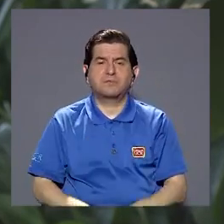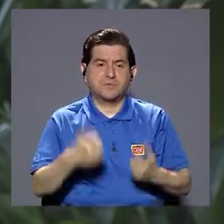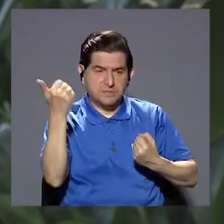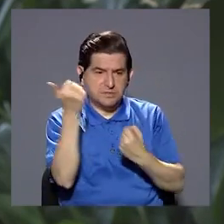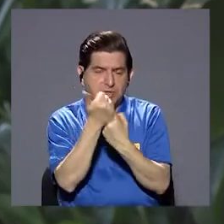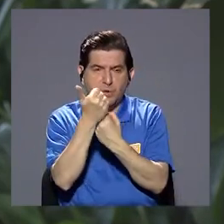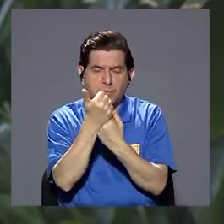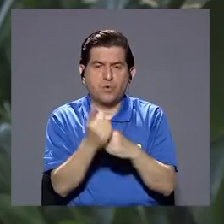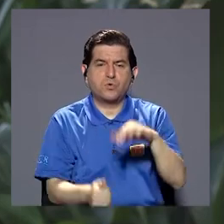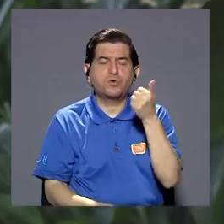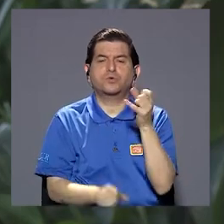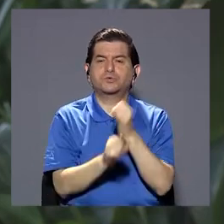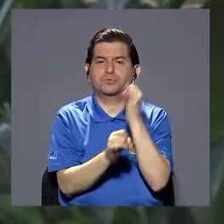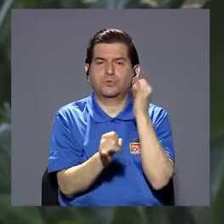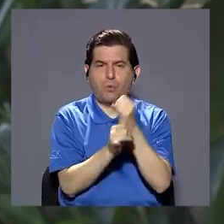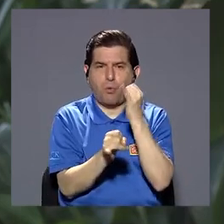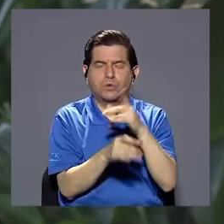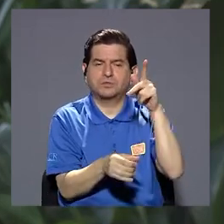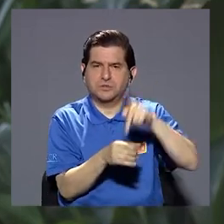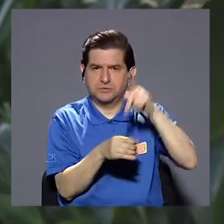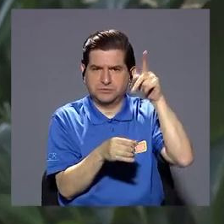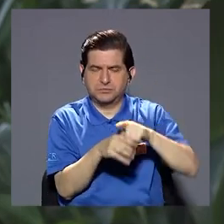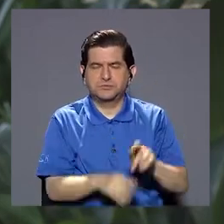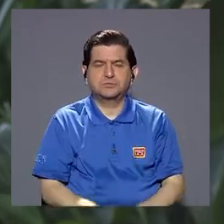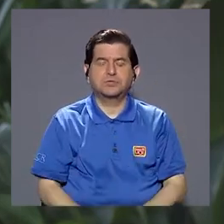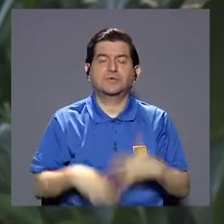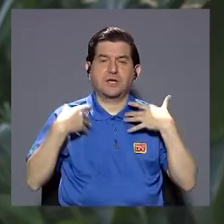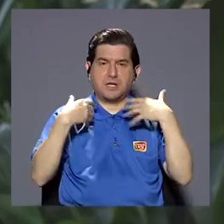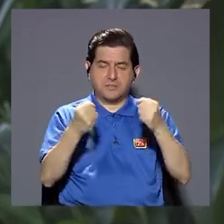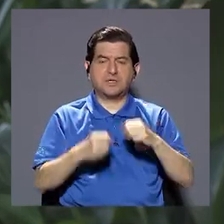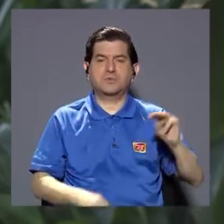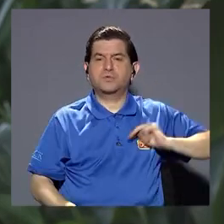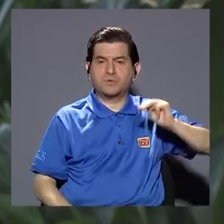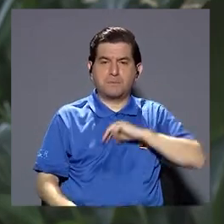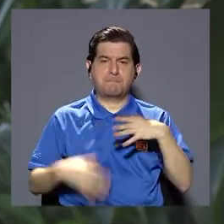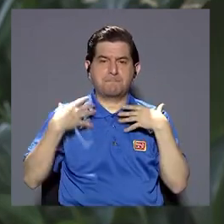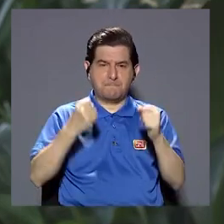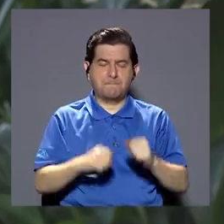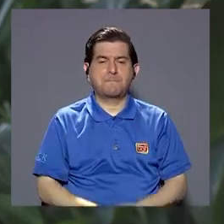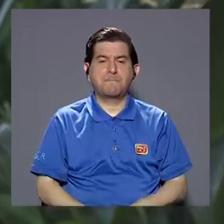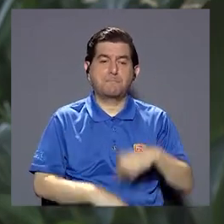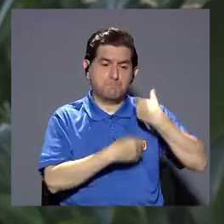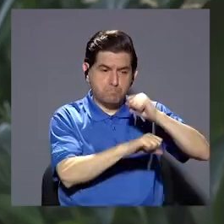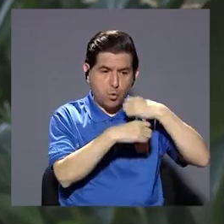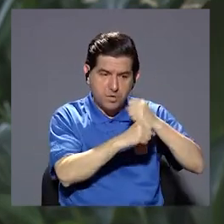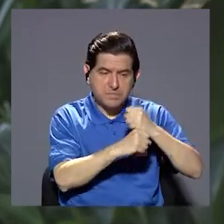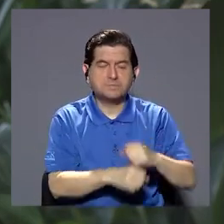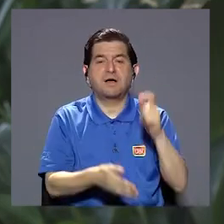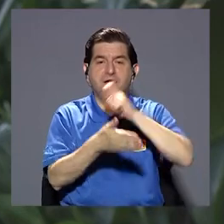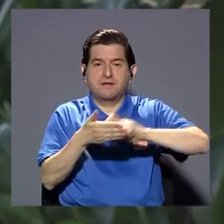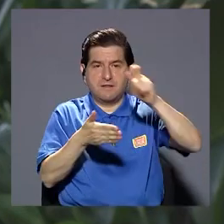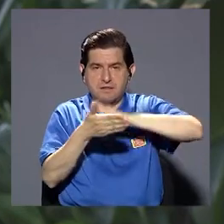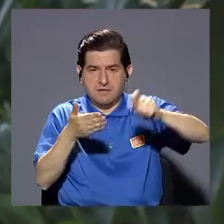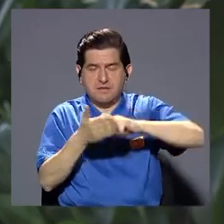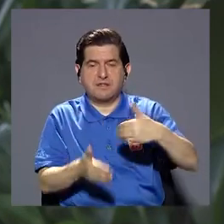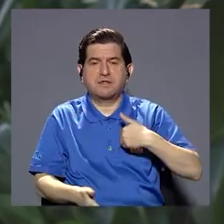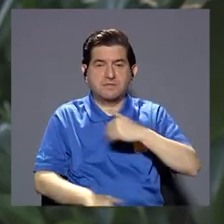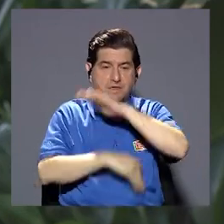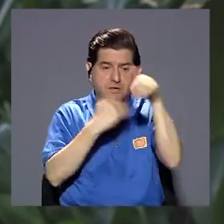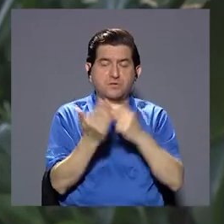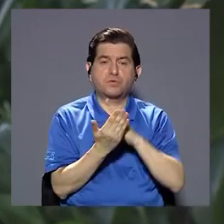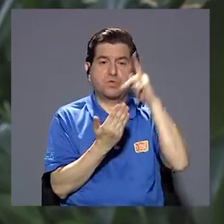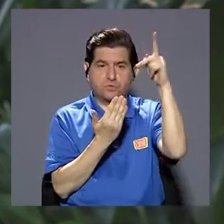hacemos también con apoyo de otras instituciones que participamos a nivel salud como Ministerio de Salud o Municipalidad con las escuelas